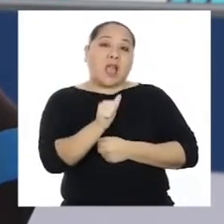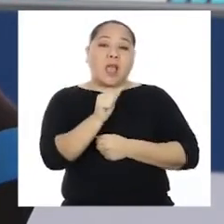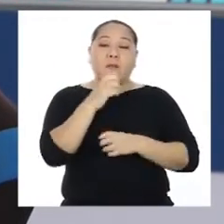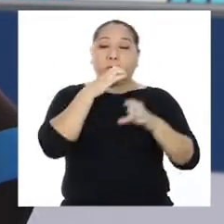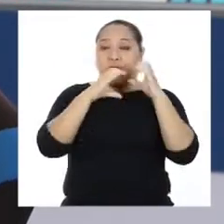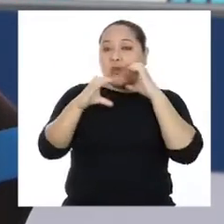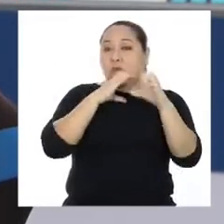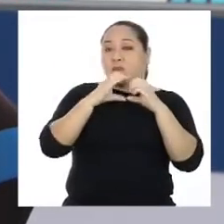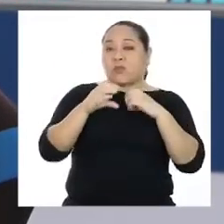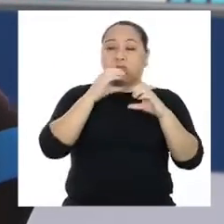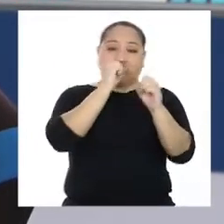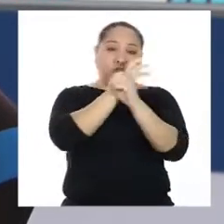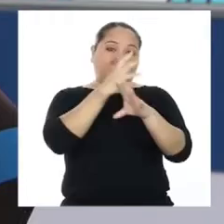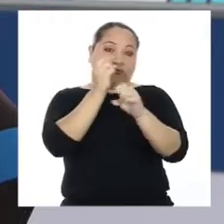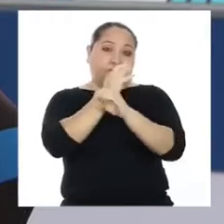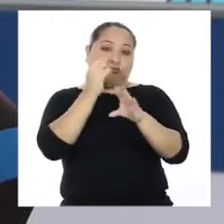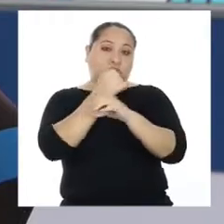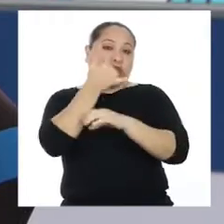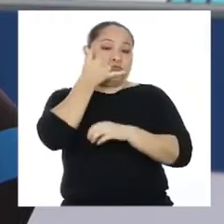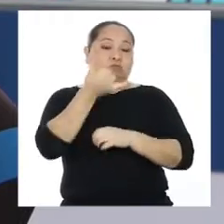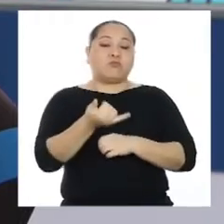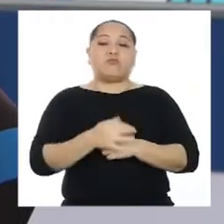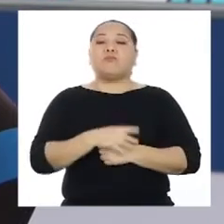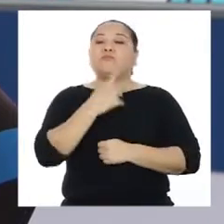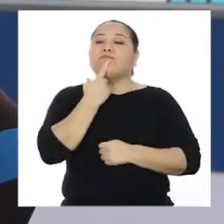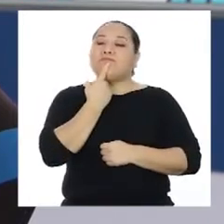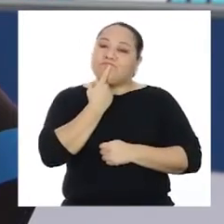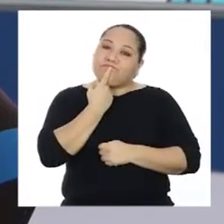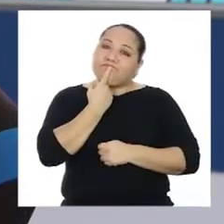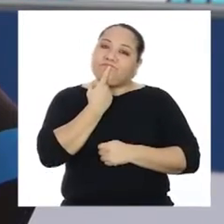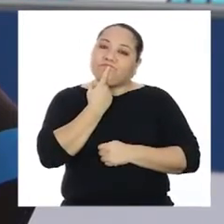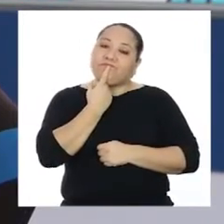A para comunicarse por videollamadas?